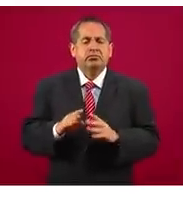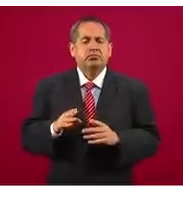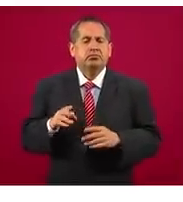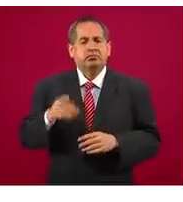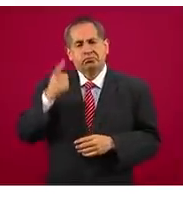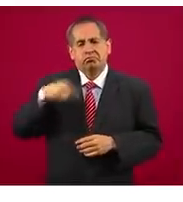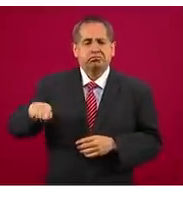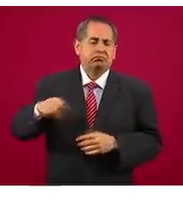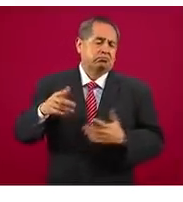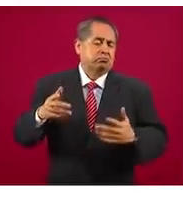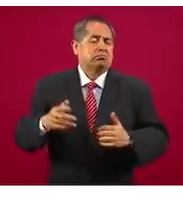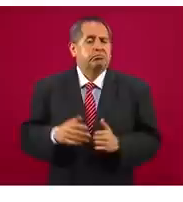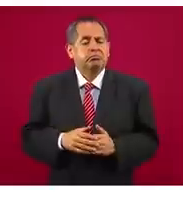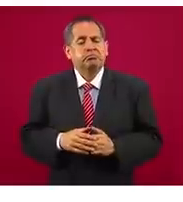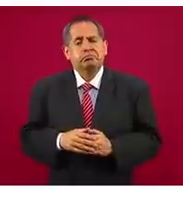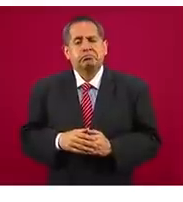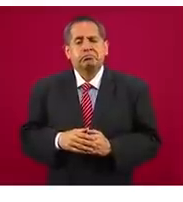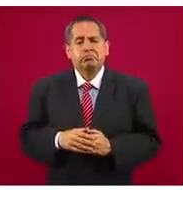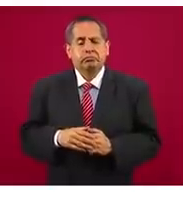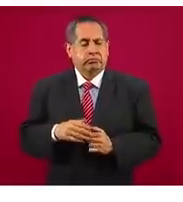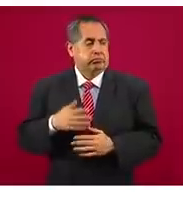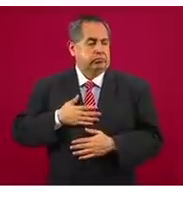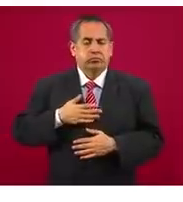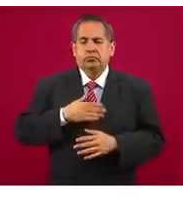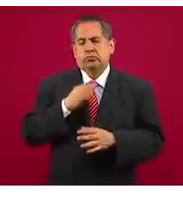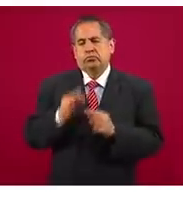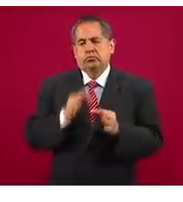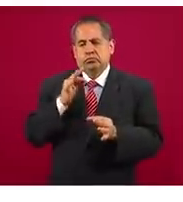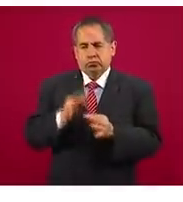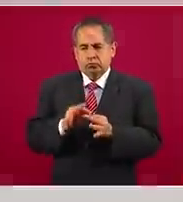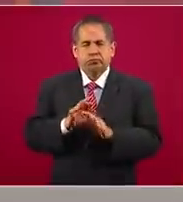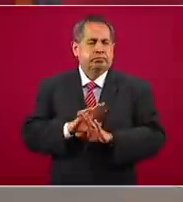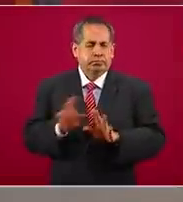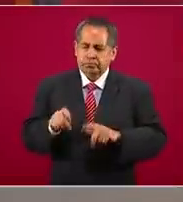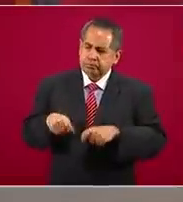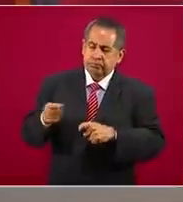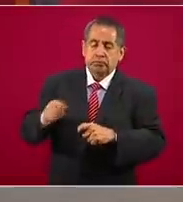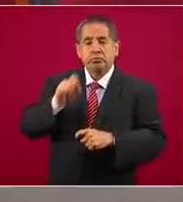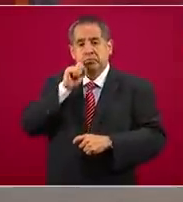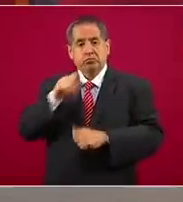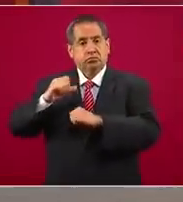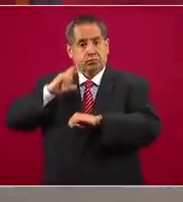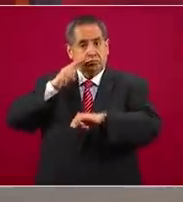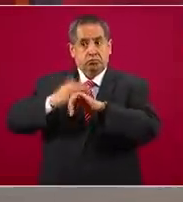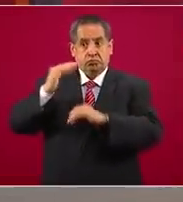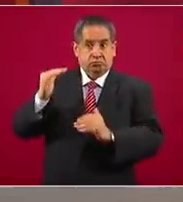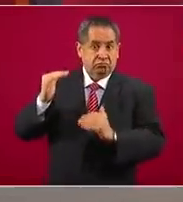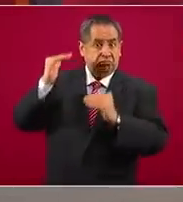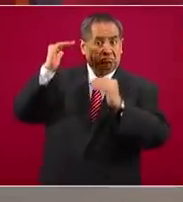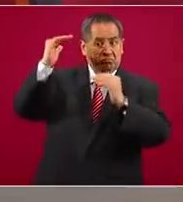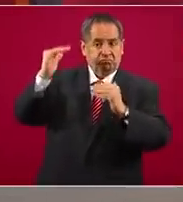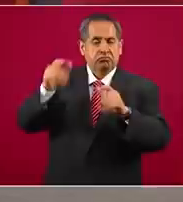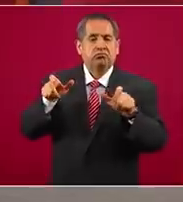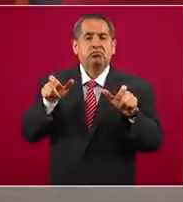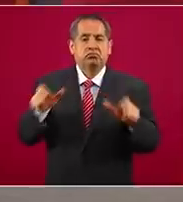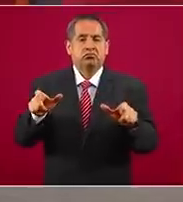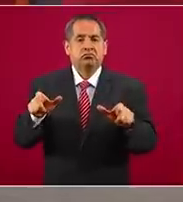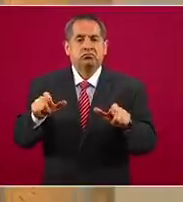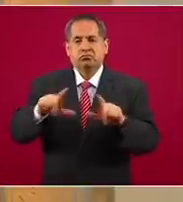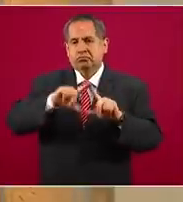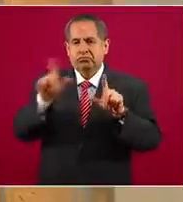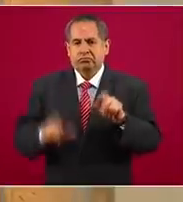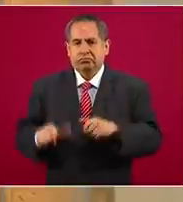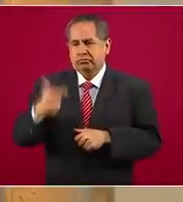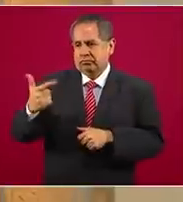cumplir con el requisito de que también los mandos de la Guardia Nacional estén capacitados y